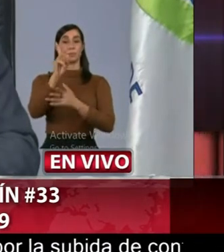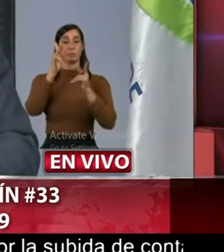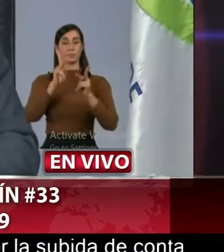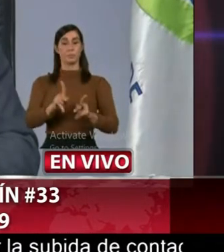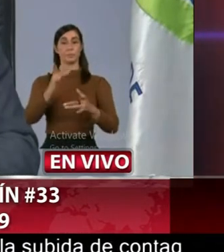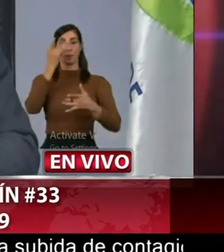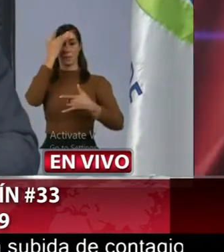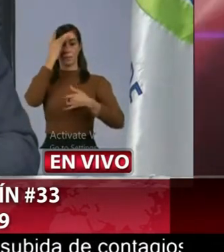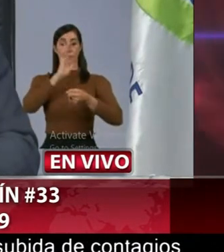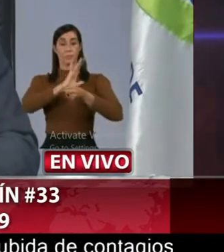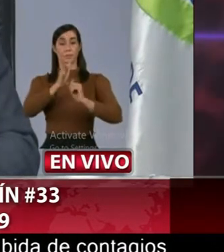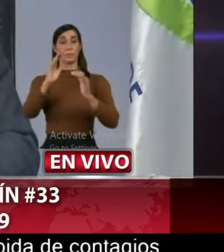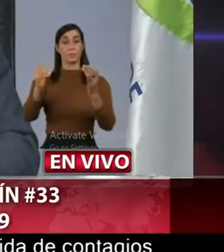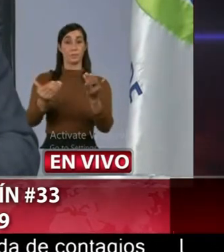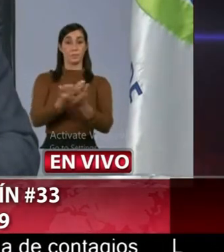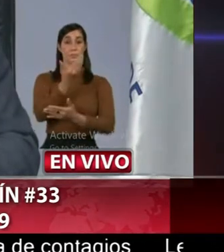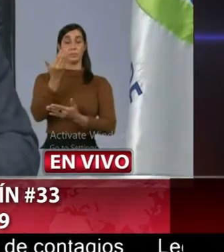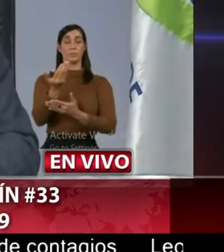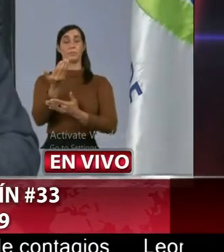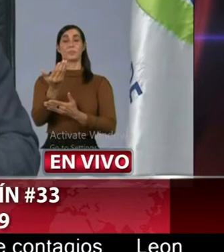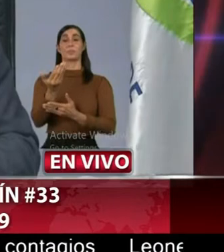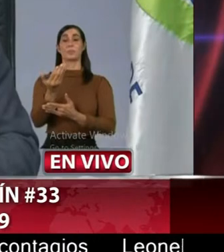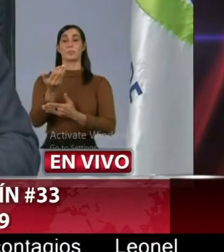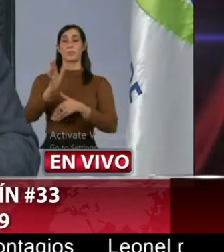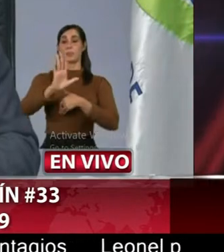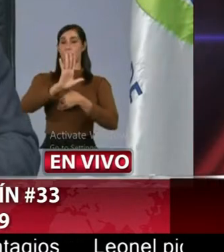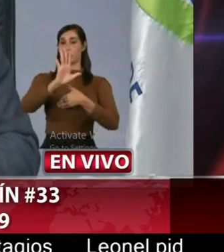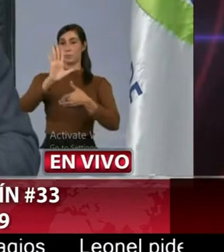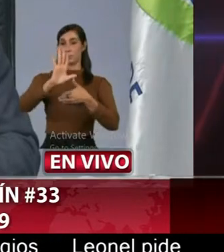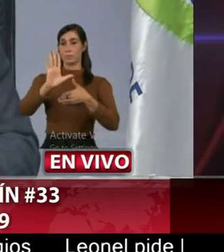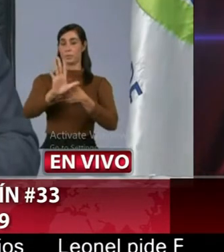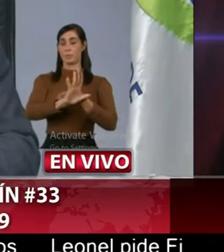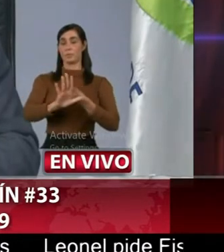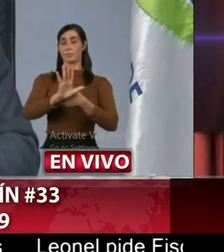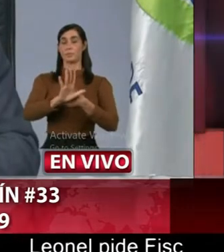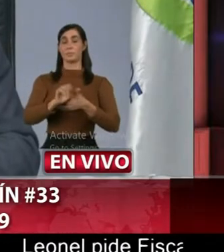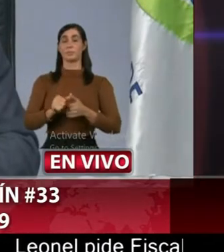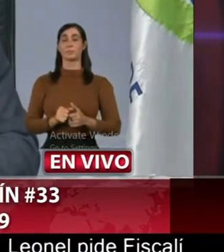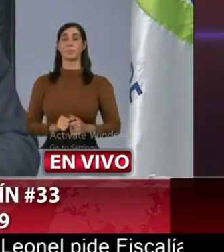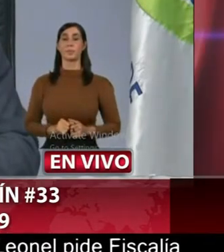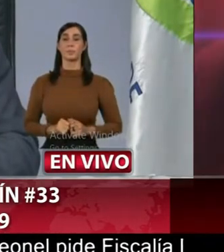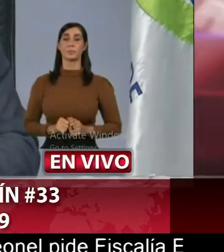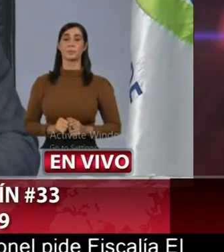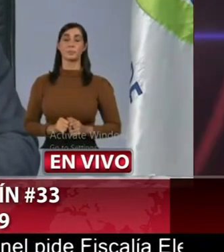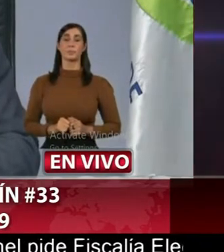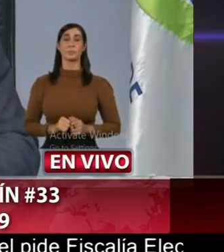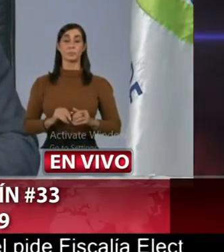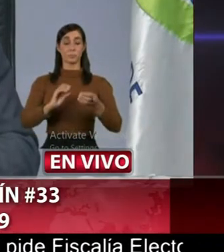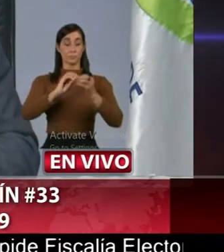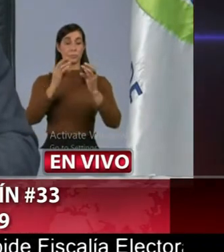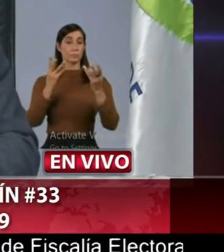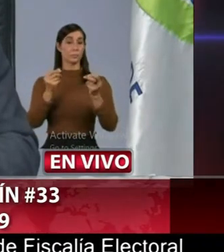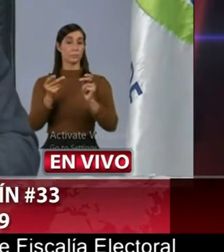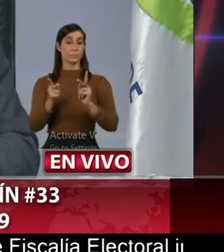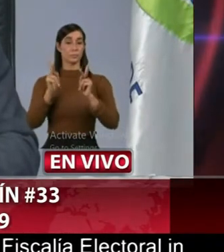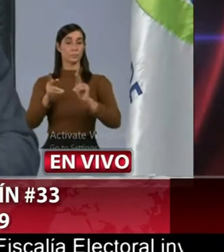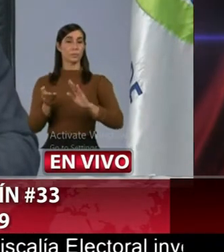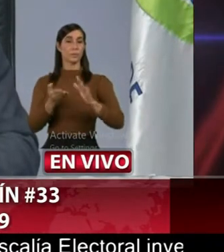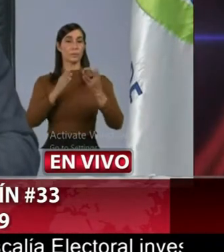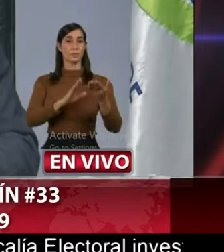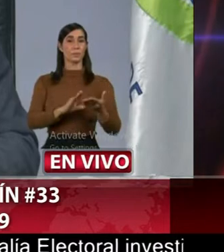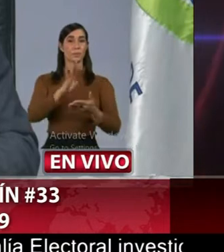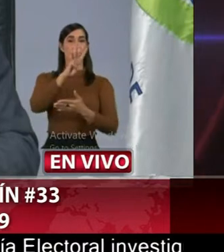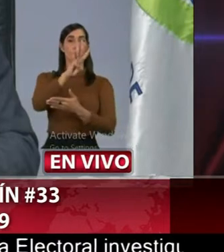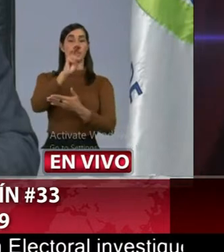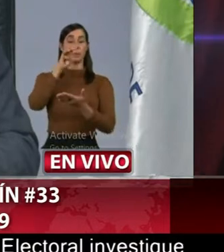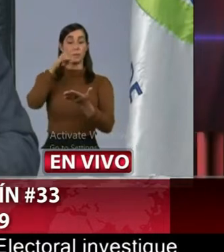casos nuevos en las Américas. El número de defunciones 40